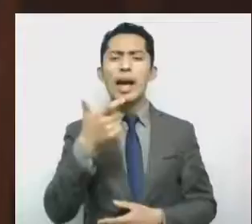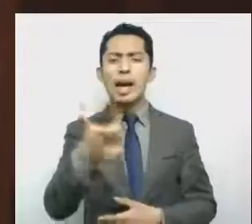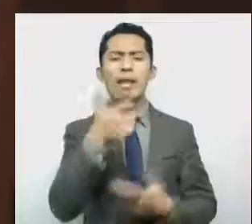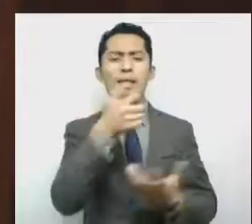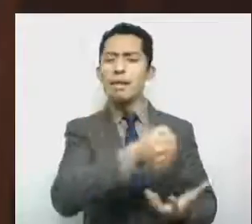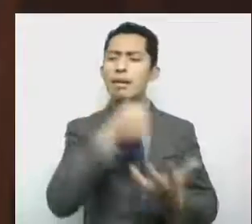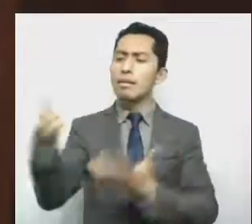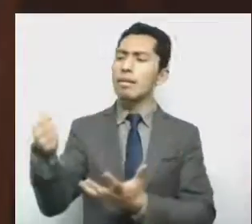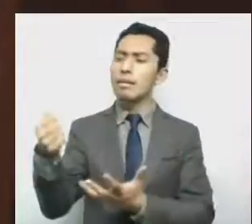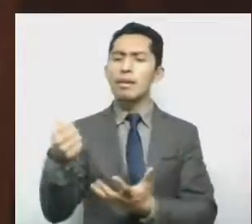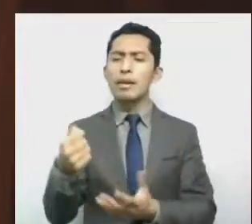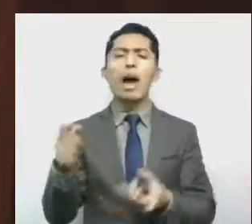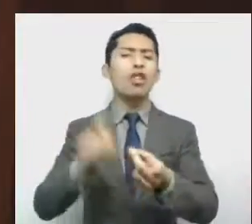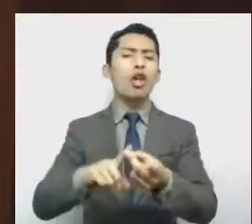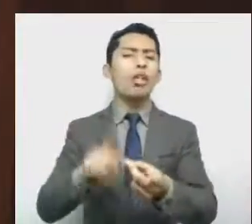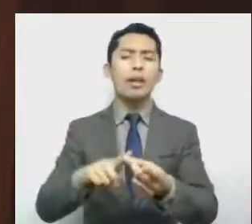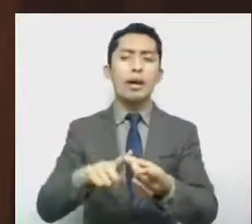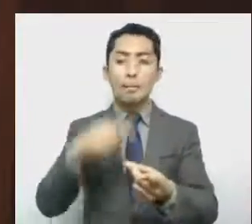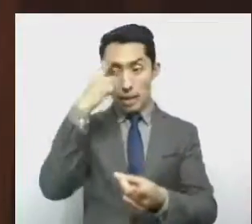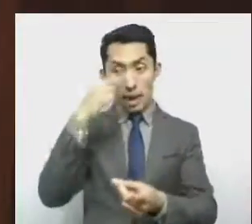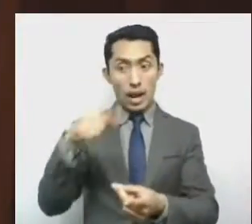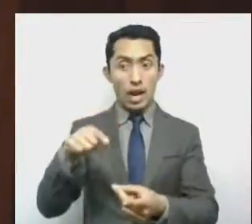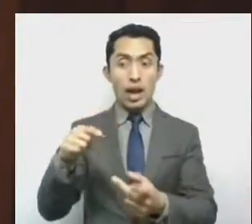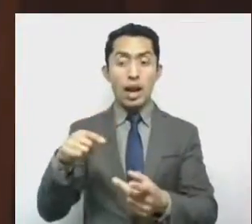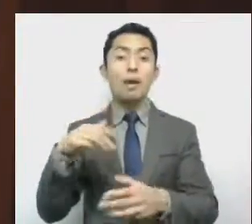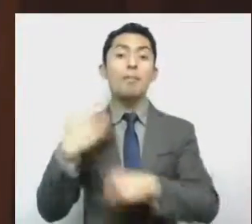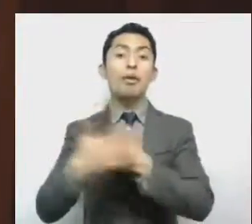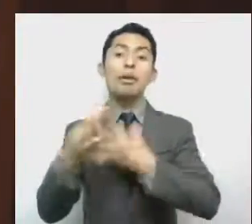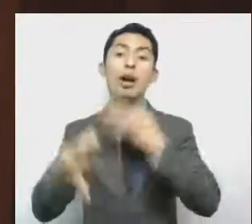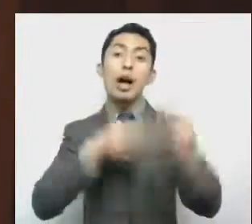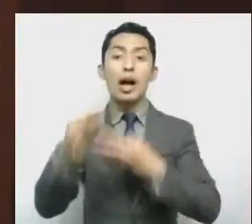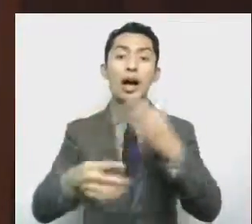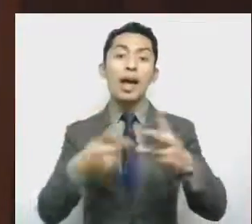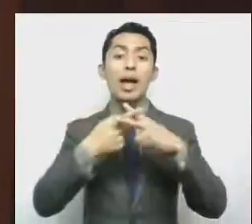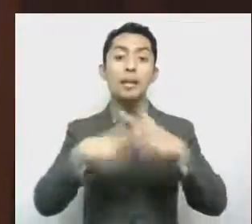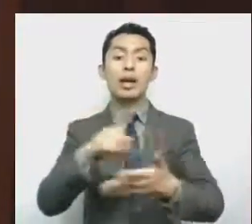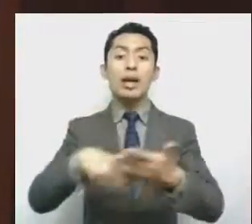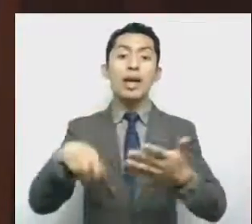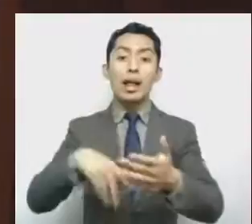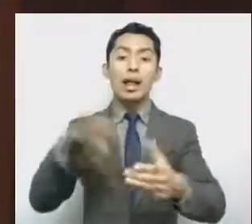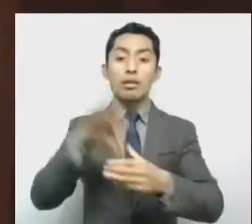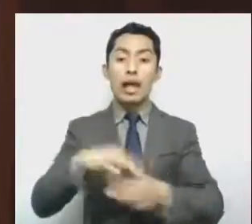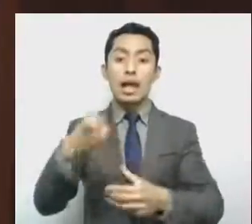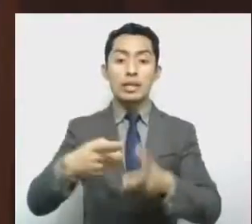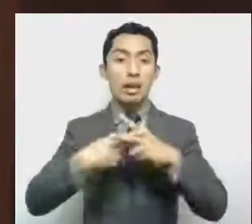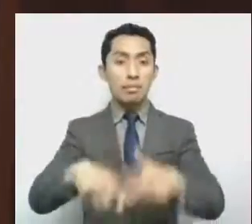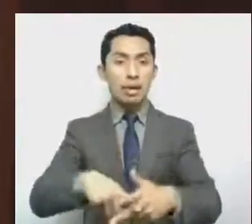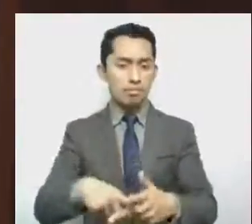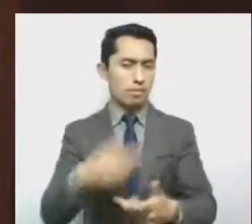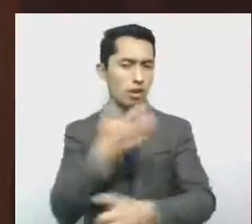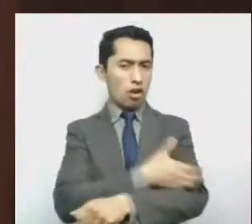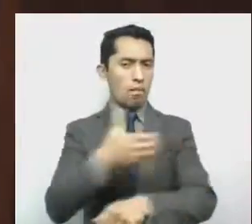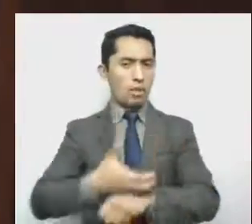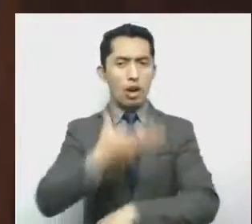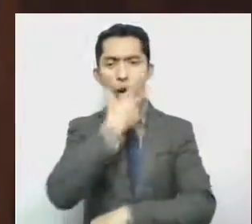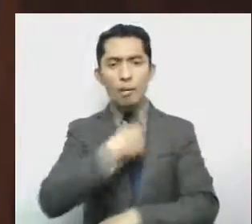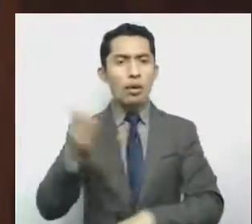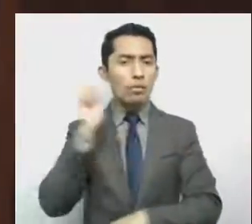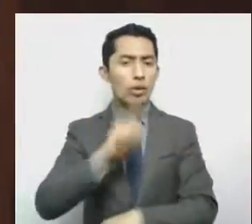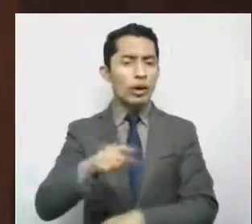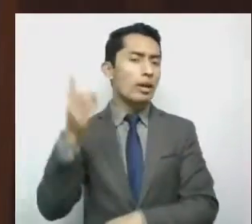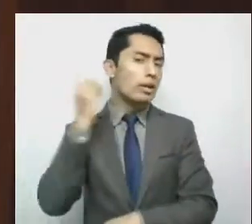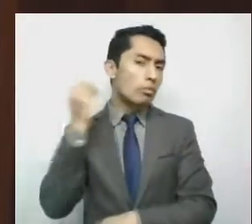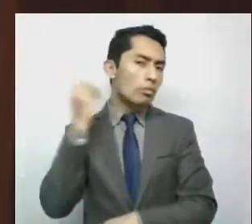¿Acaso a las campañas políticas con motivo del proceso electoral próximo? Compañeras diputadas y diputados, no